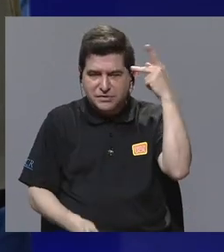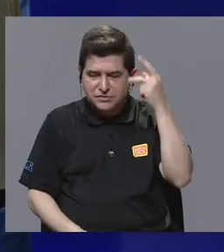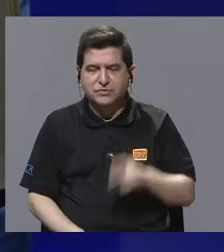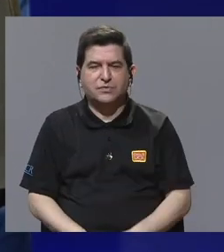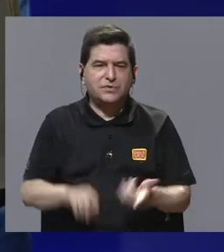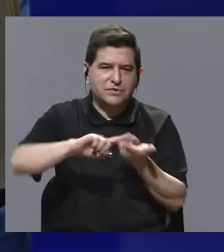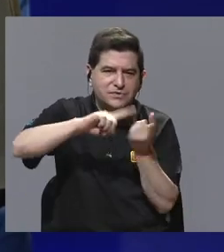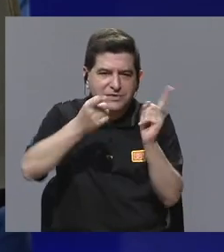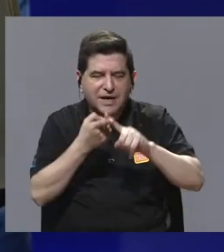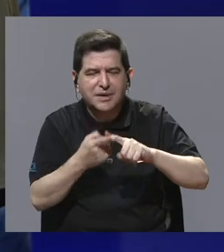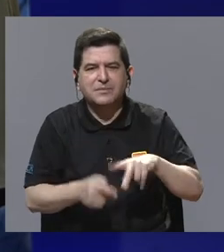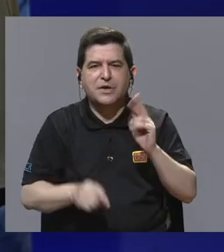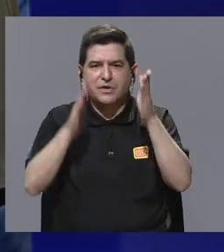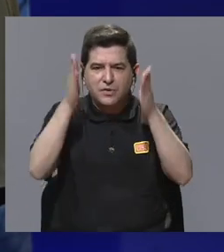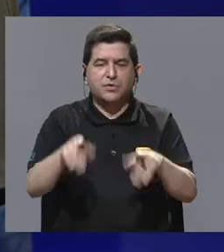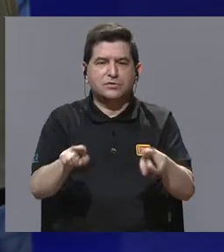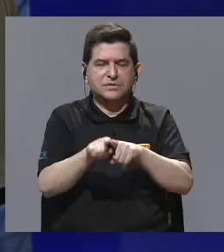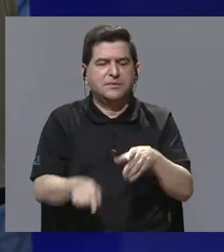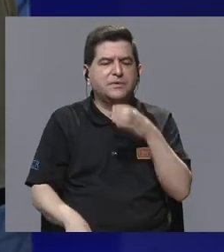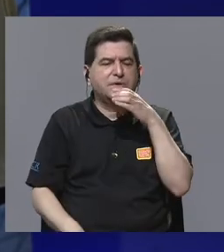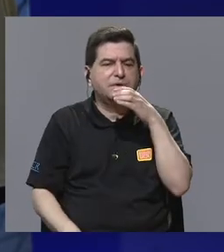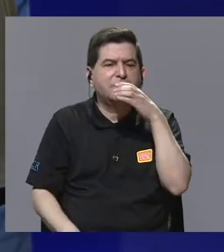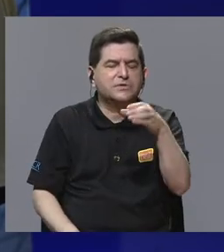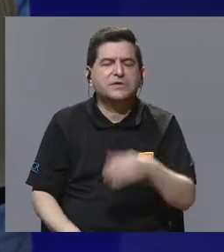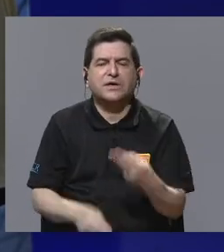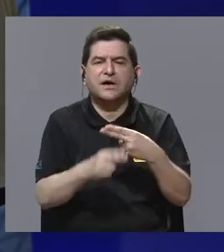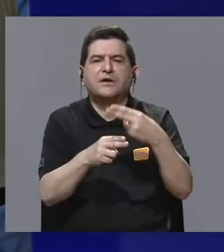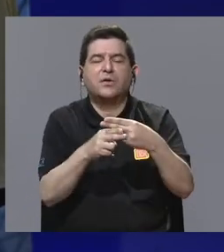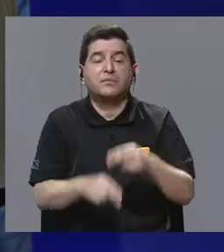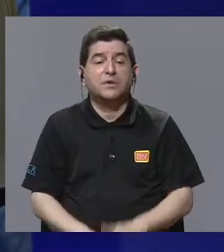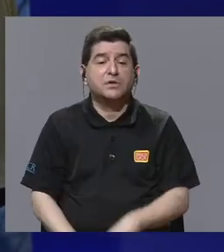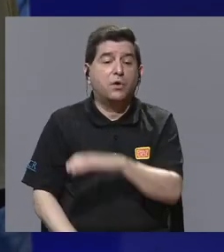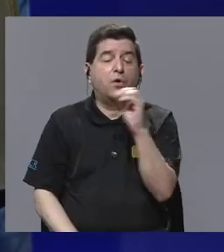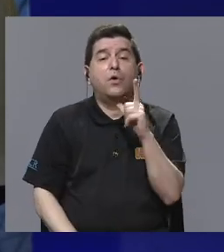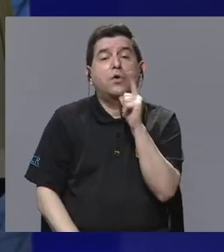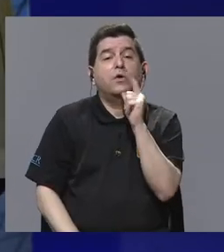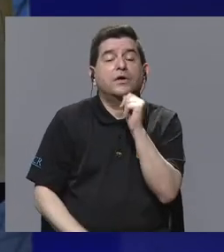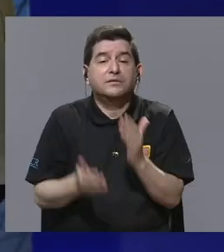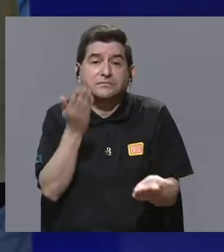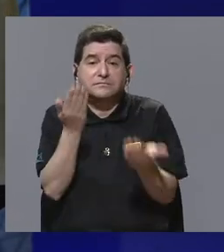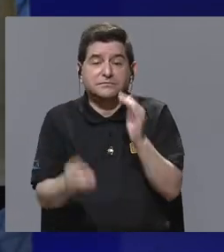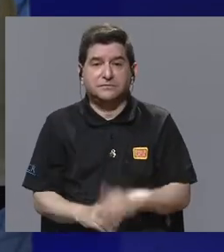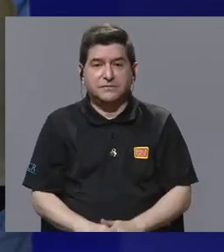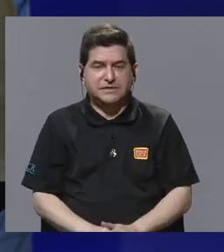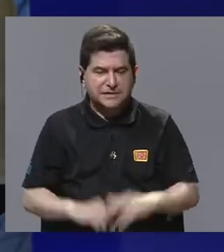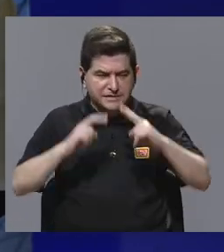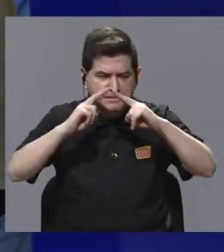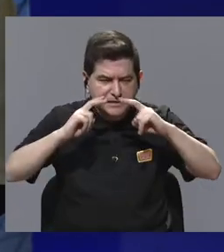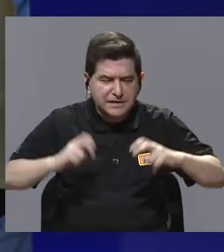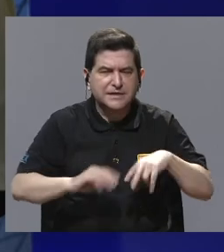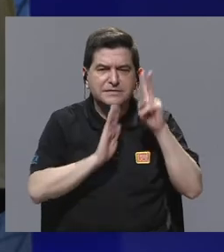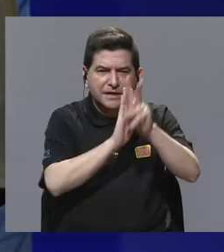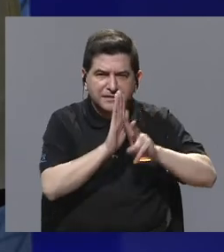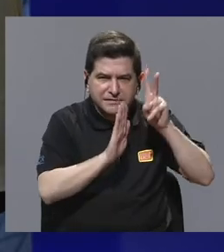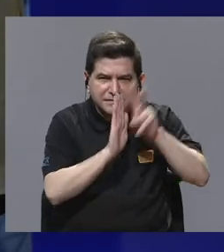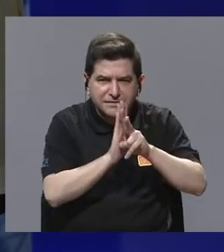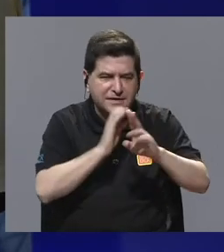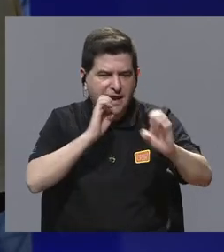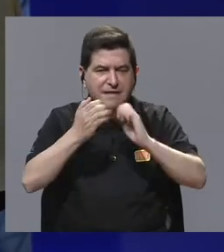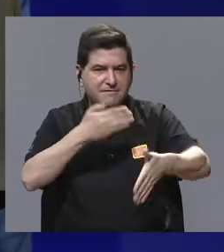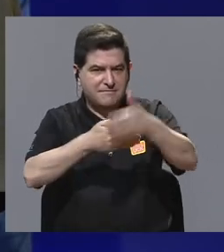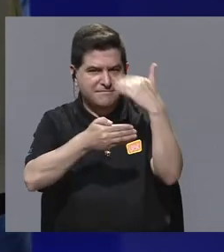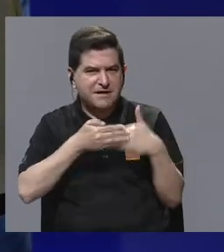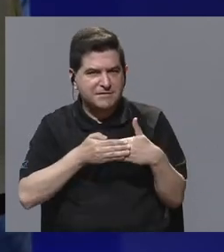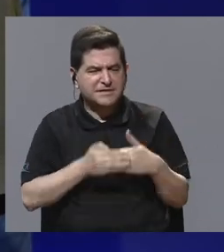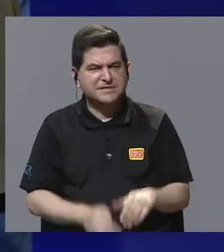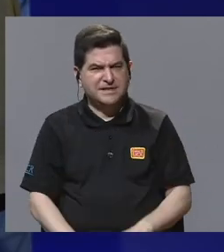iban recomendando nombres y también íbamos pensando quién podía hacer, digamos, más, revisando también videos, ¿verdad?, entrevistas previas, quién podía